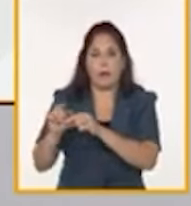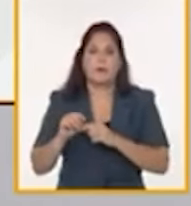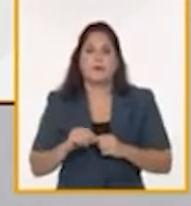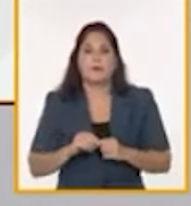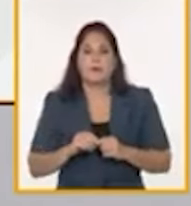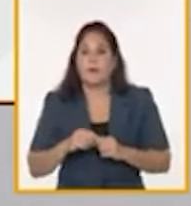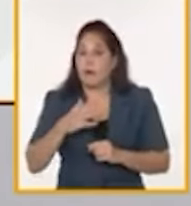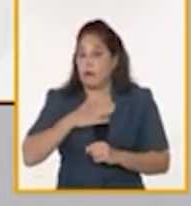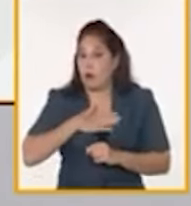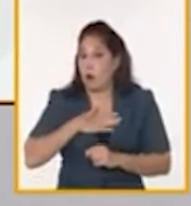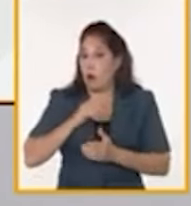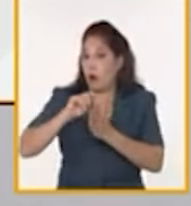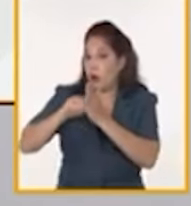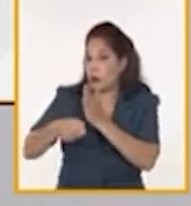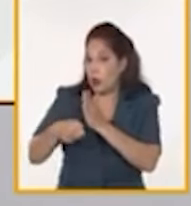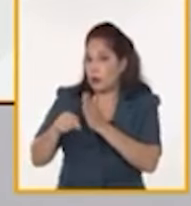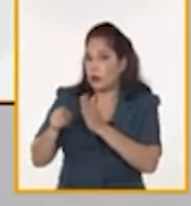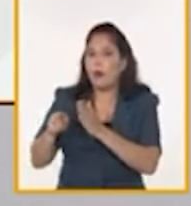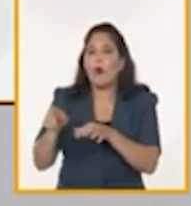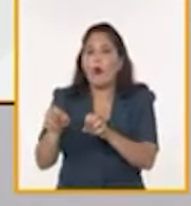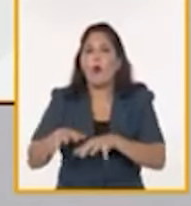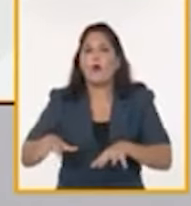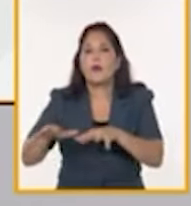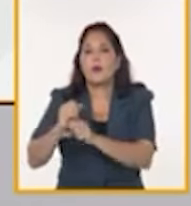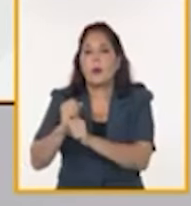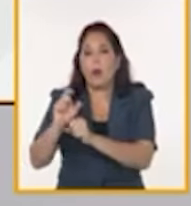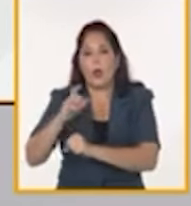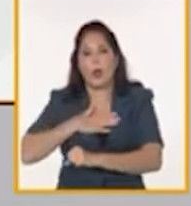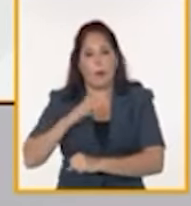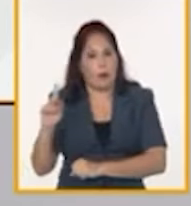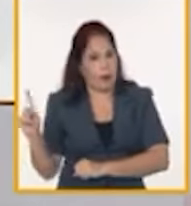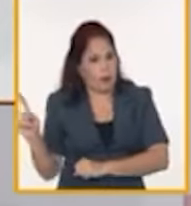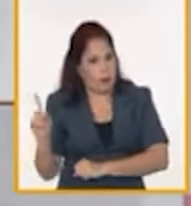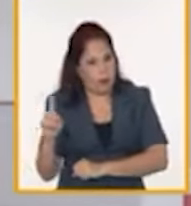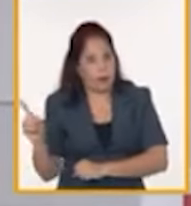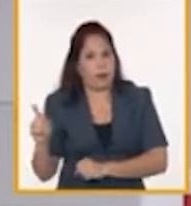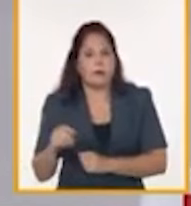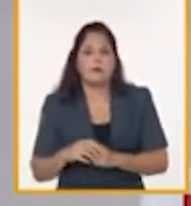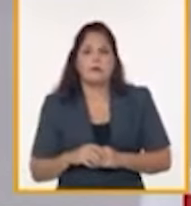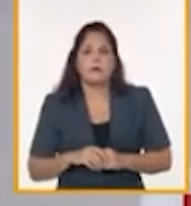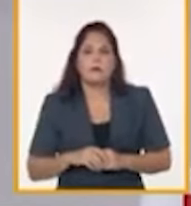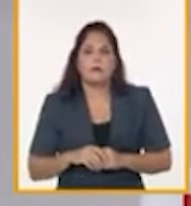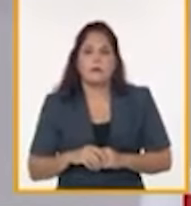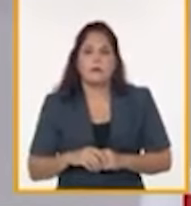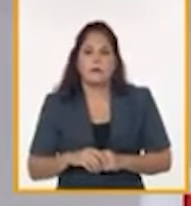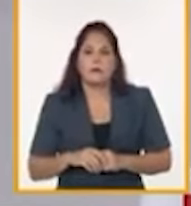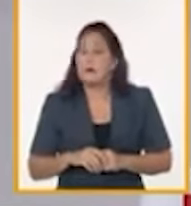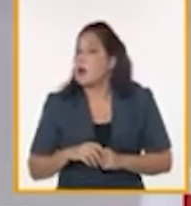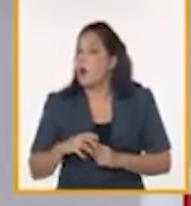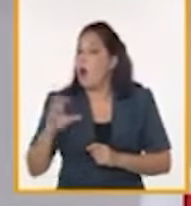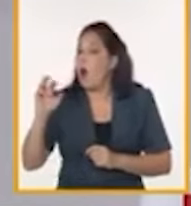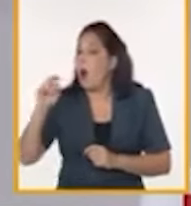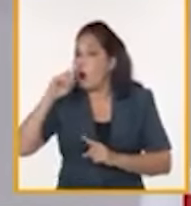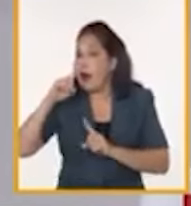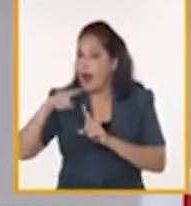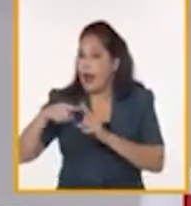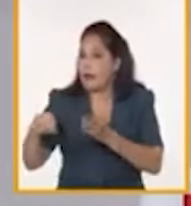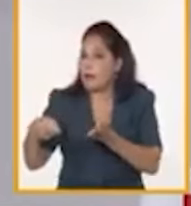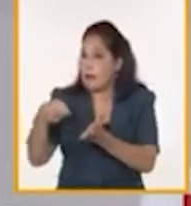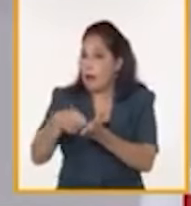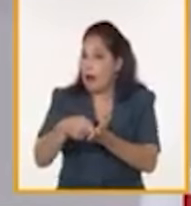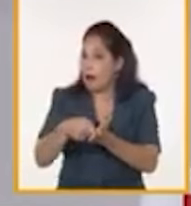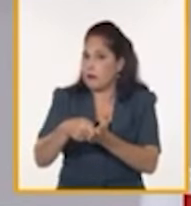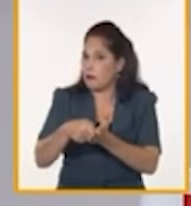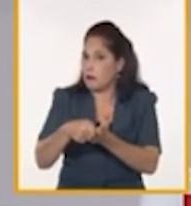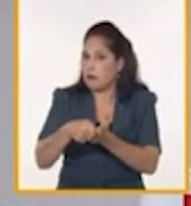por esa persona, y no van a tener condición de trabajo por cuenta propia. Esto también es bueno. Los alivia a la carga tributaria. A los trabajadores contratados